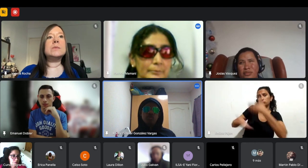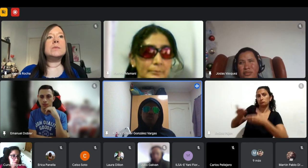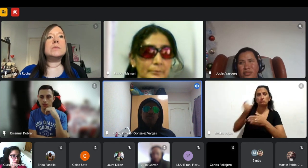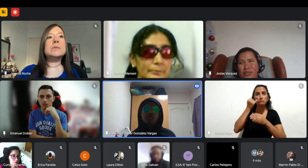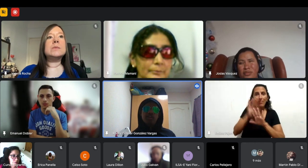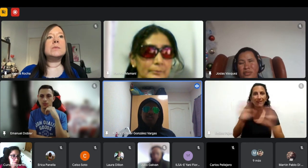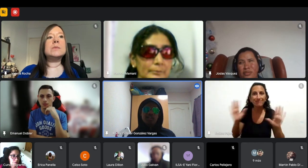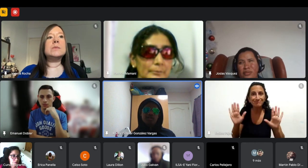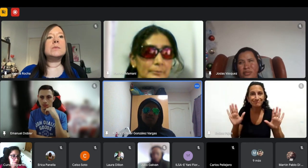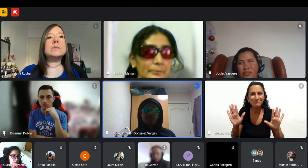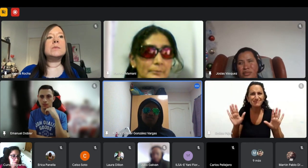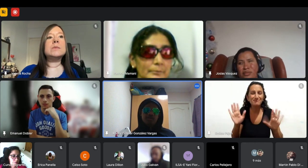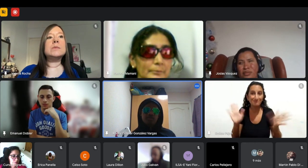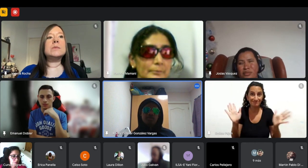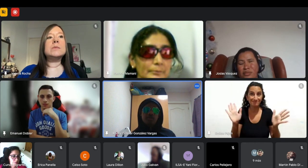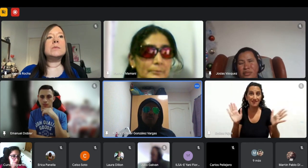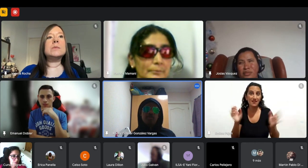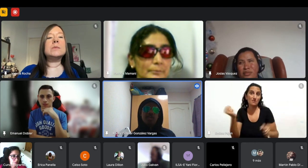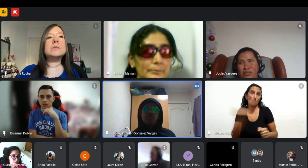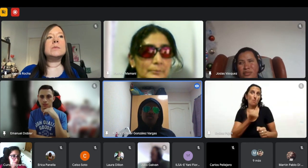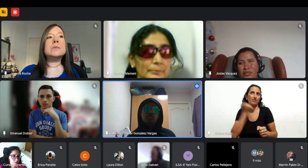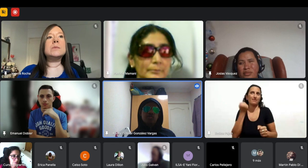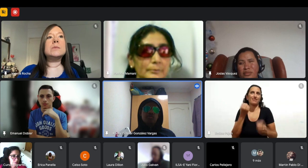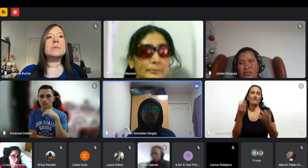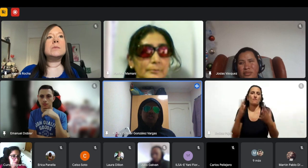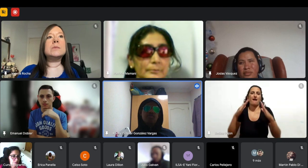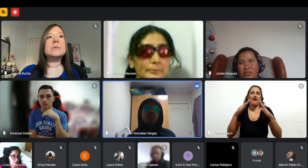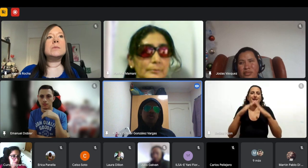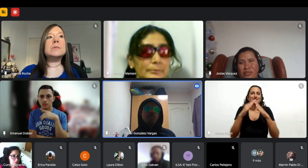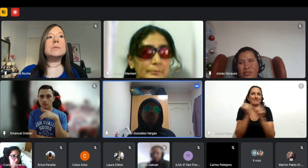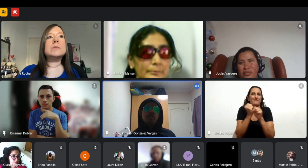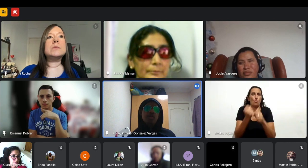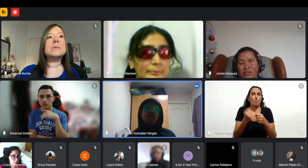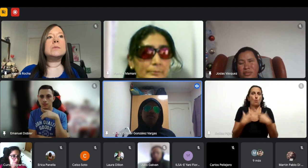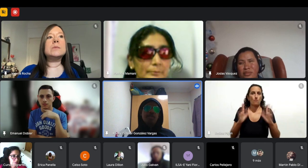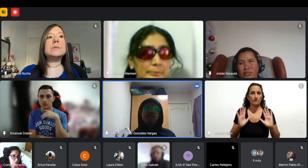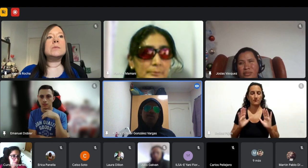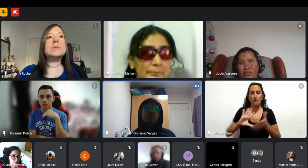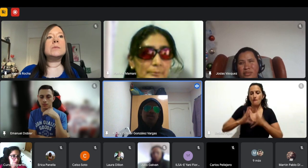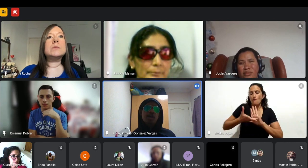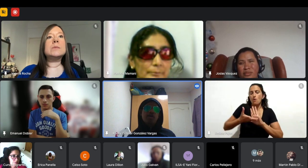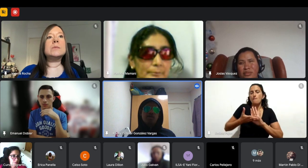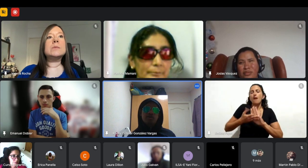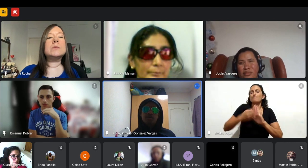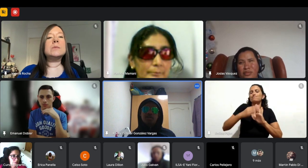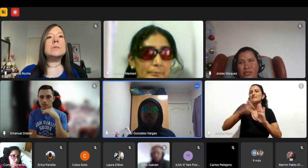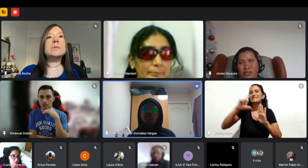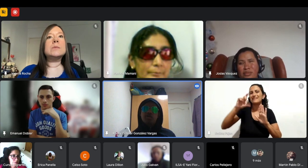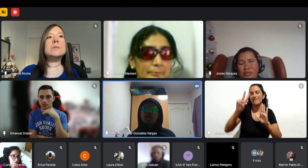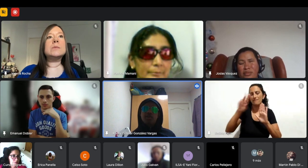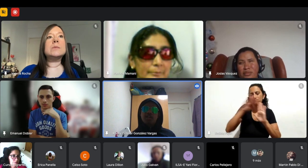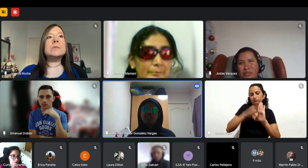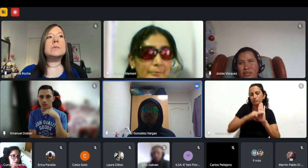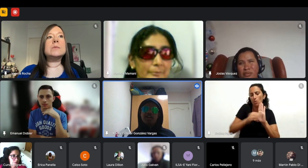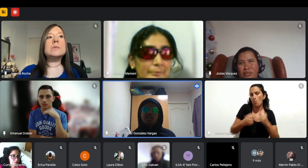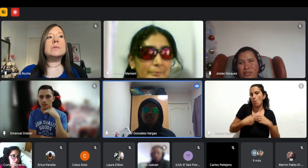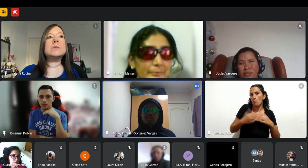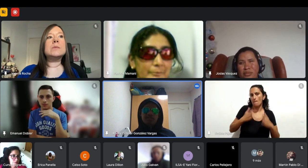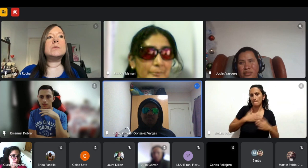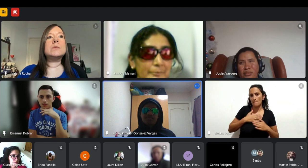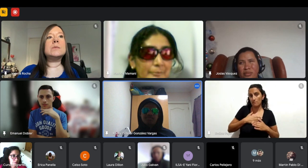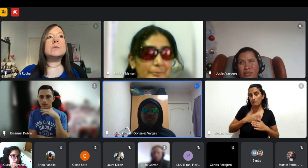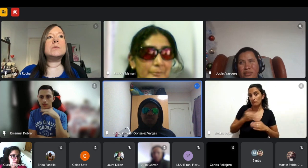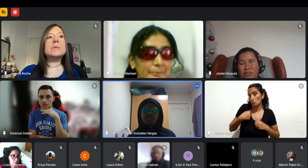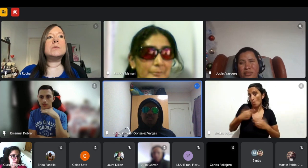uno puede bien construir su portafolio puede aplicar a un trabajo y no va a haber esa